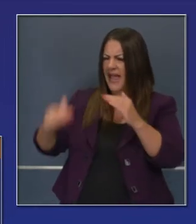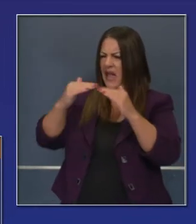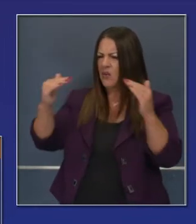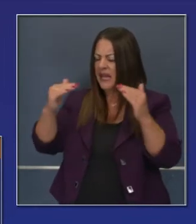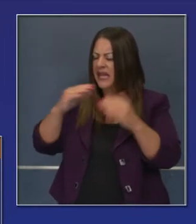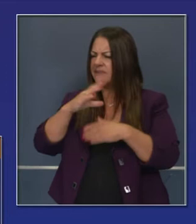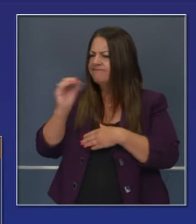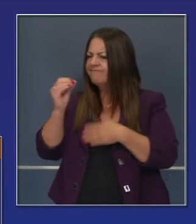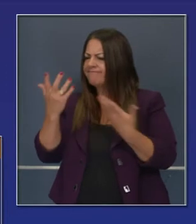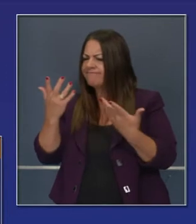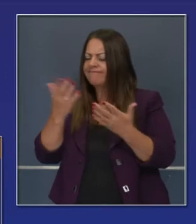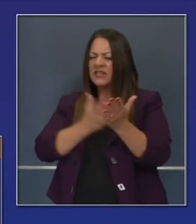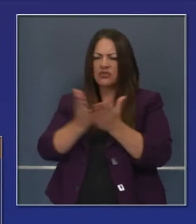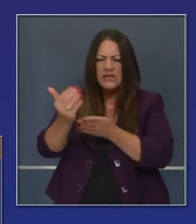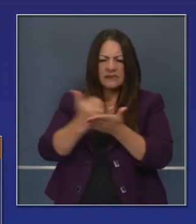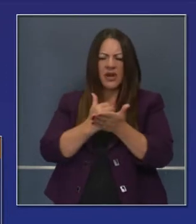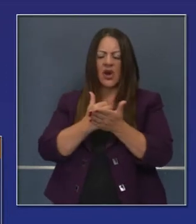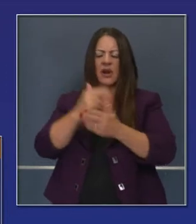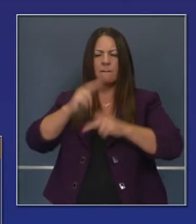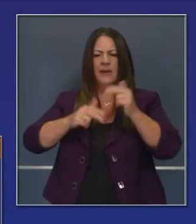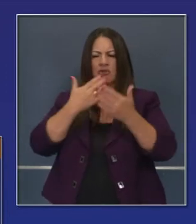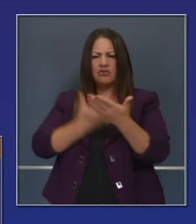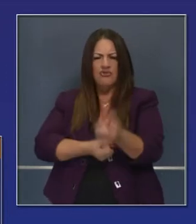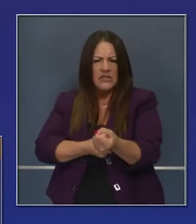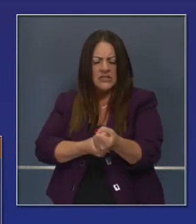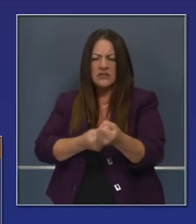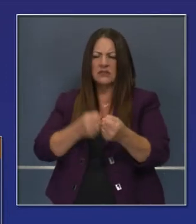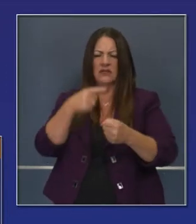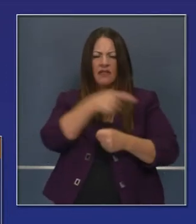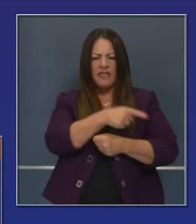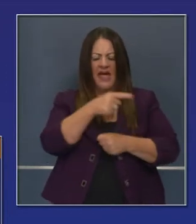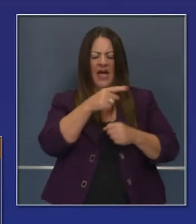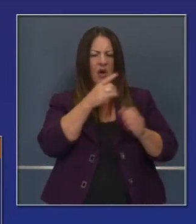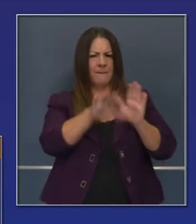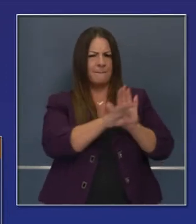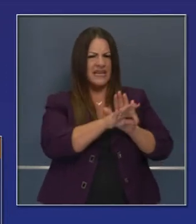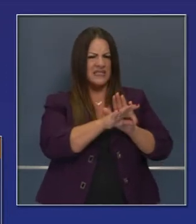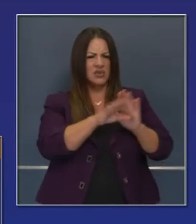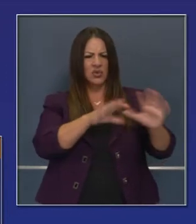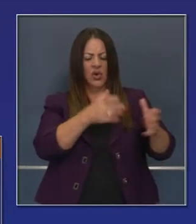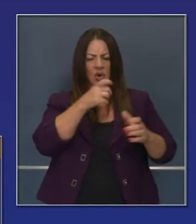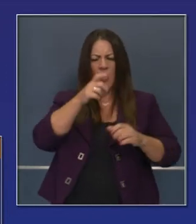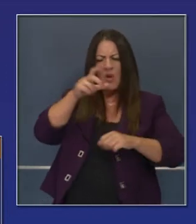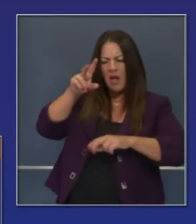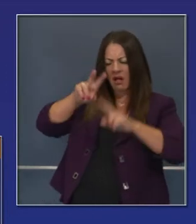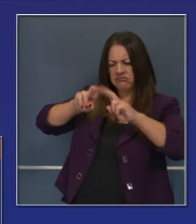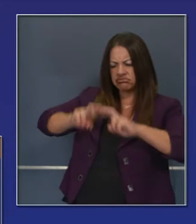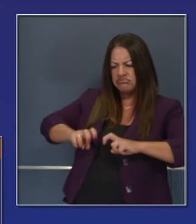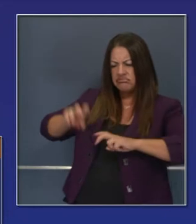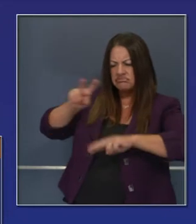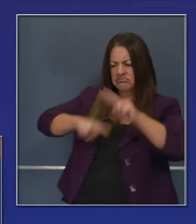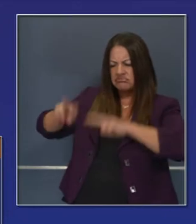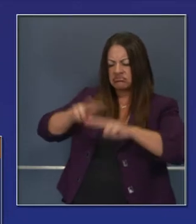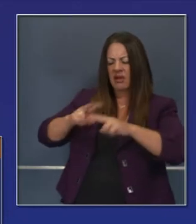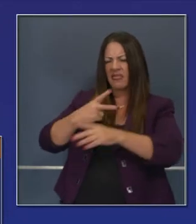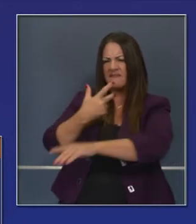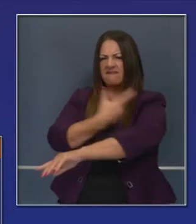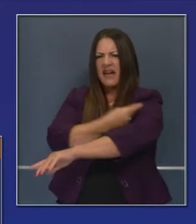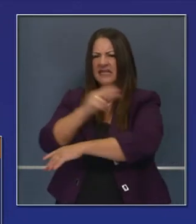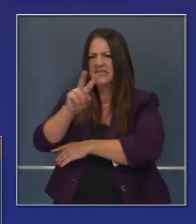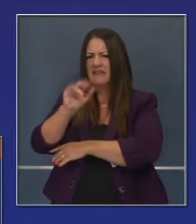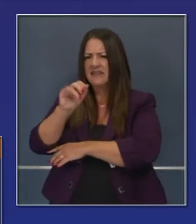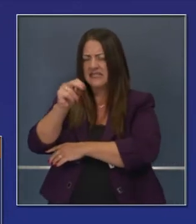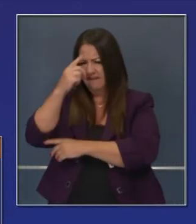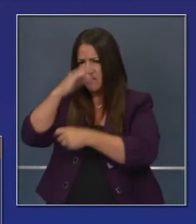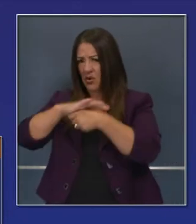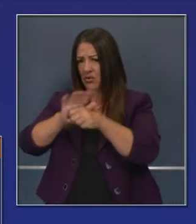concentrándose en la transparencia, eficacia y para aumentar la confianza, para no jugar a la política, la distribución de